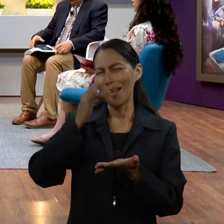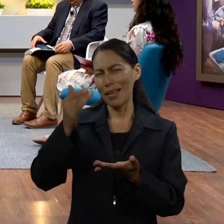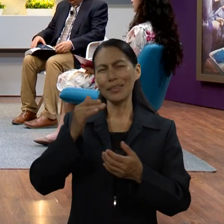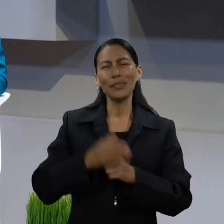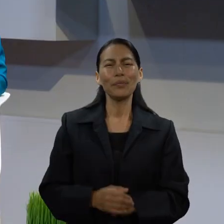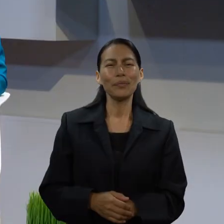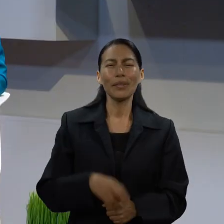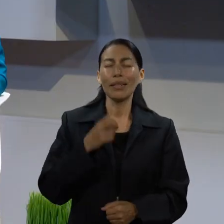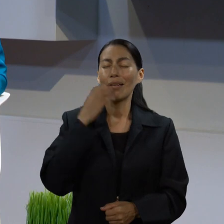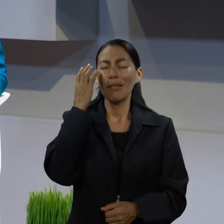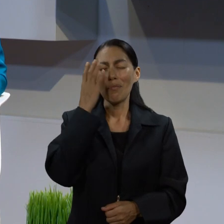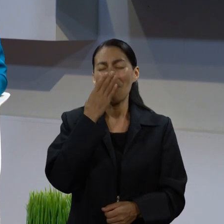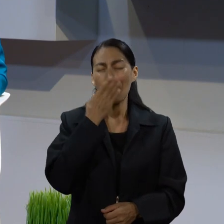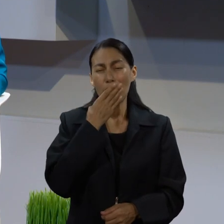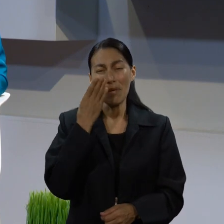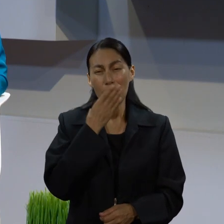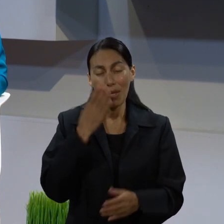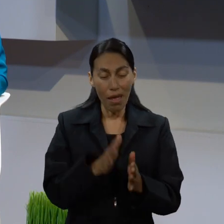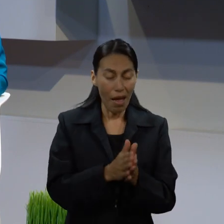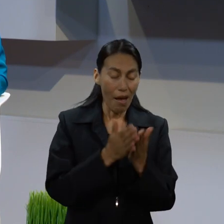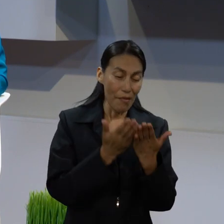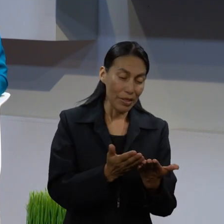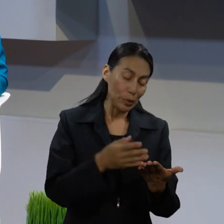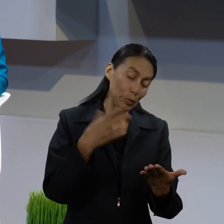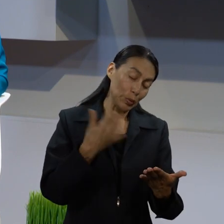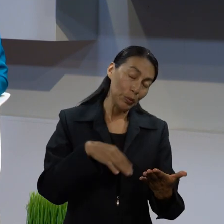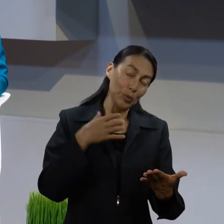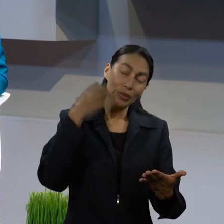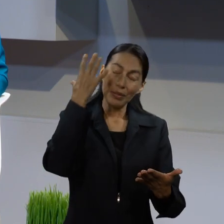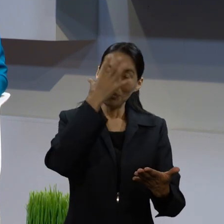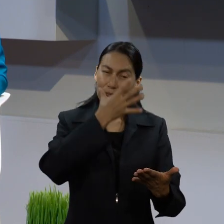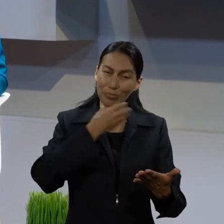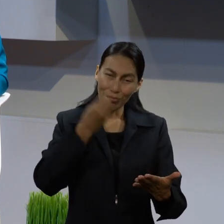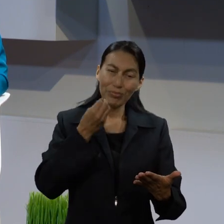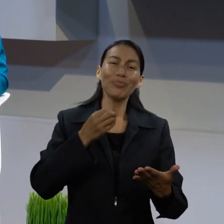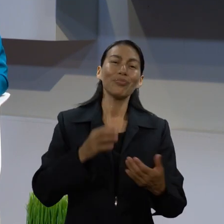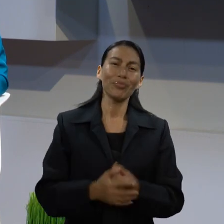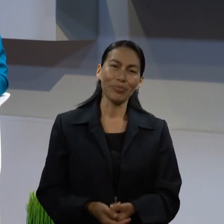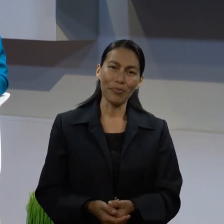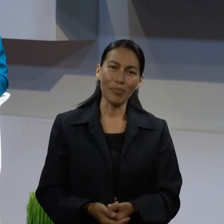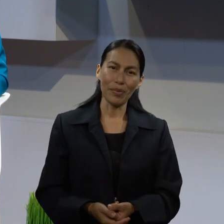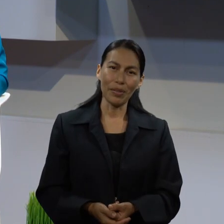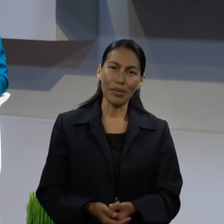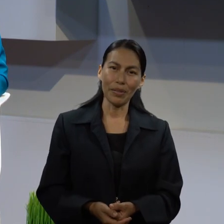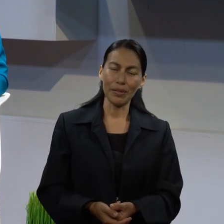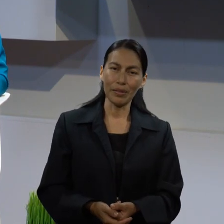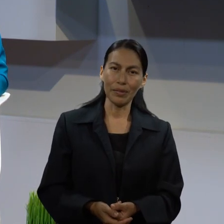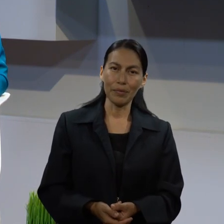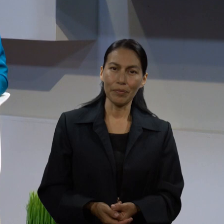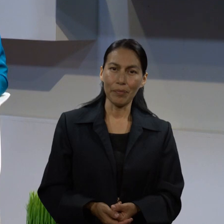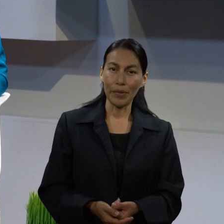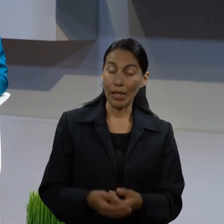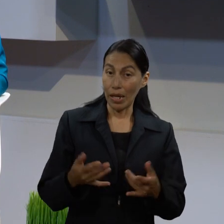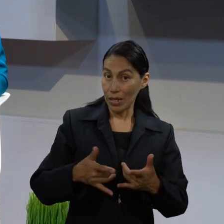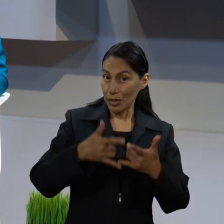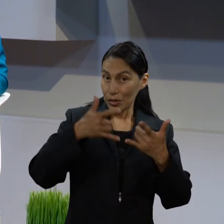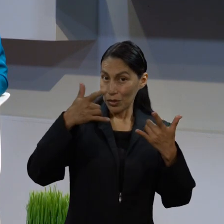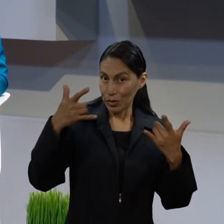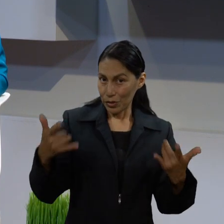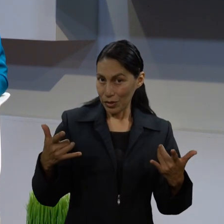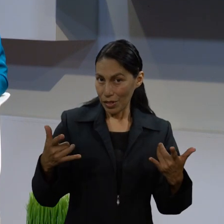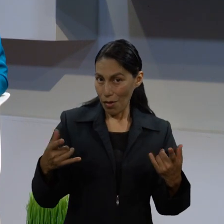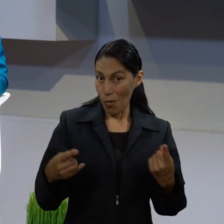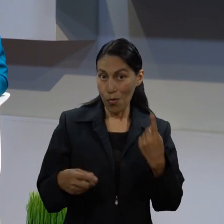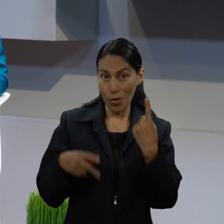gracias. Qué maravilloso es abrir una vez más la santa palabra de Dios. Se encuentra en el